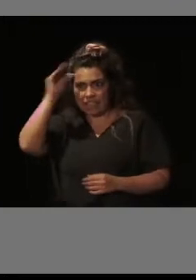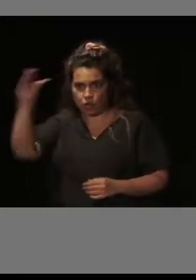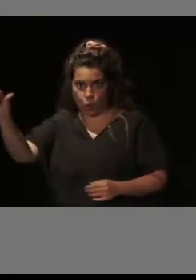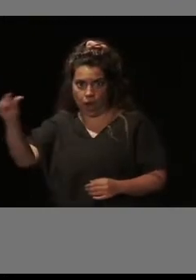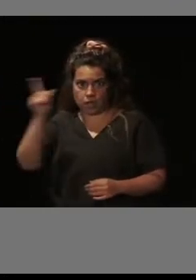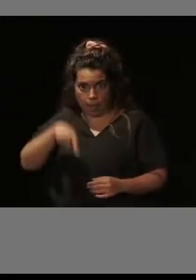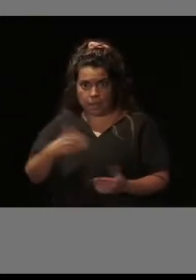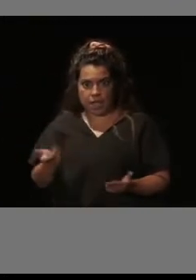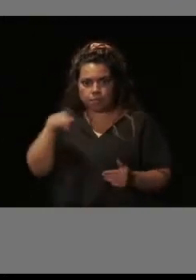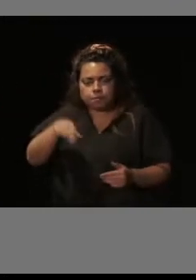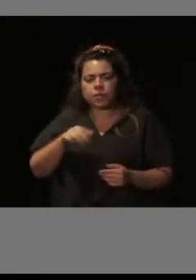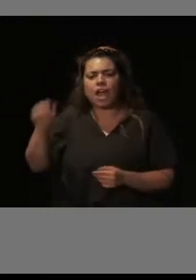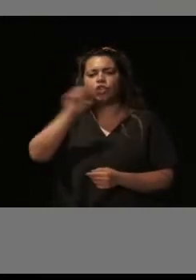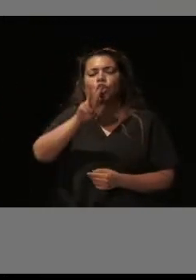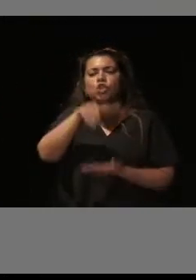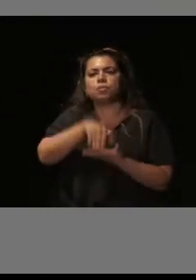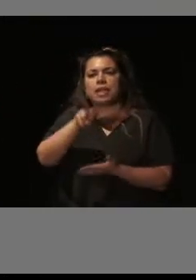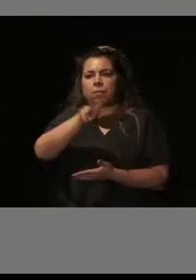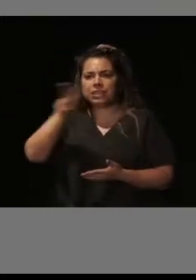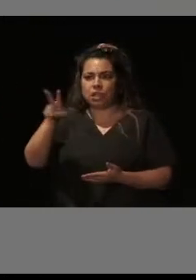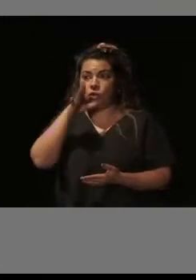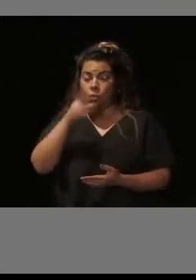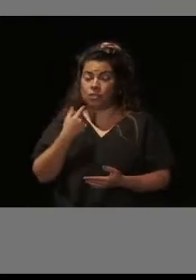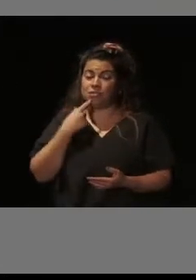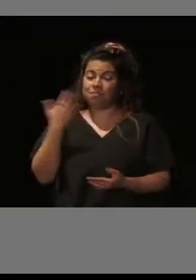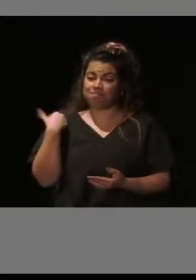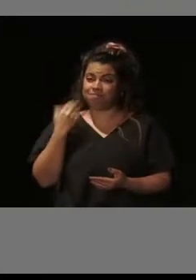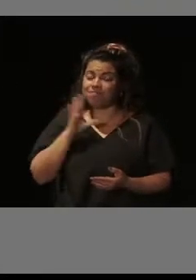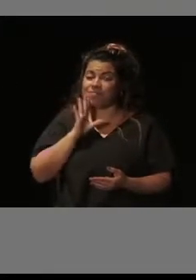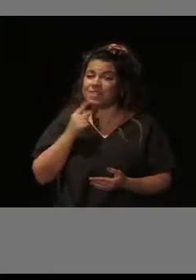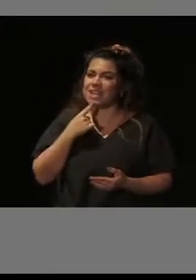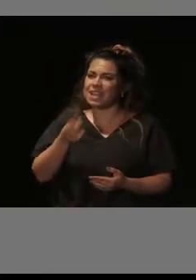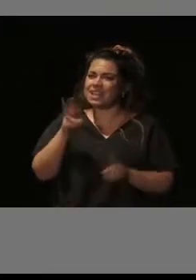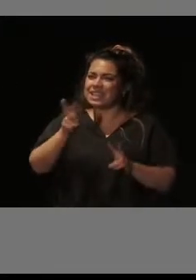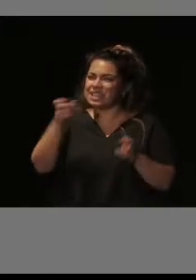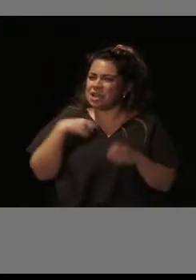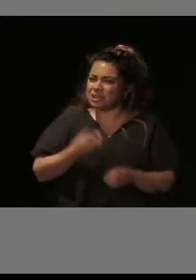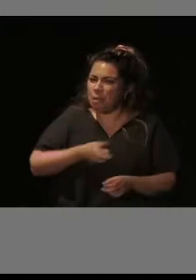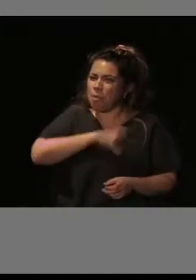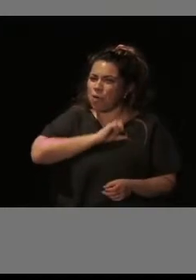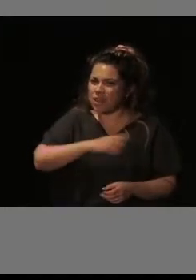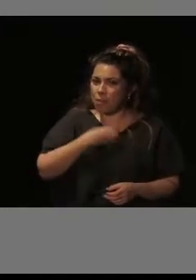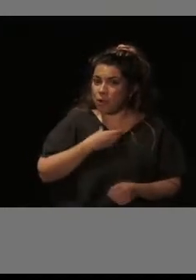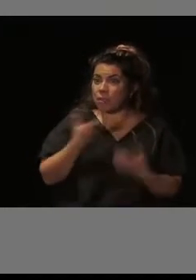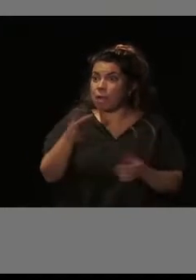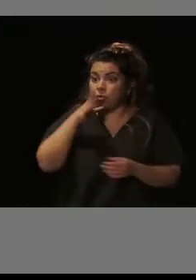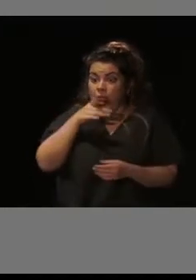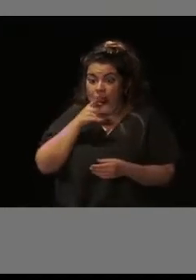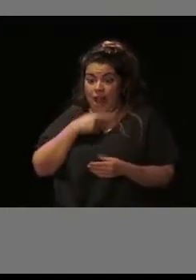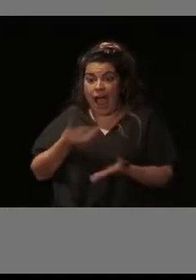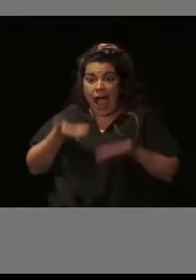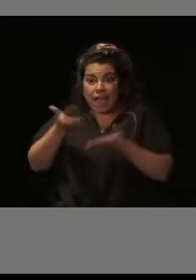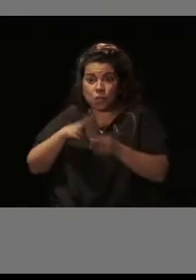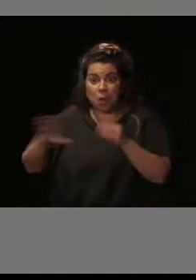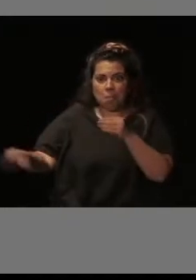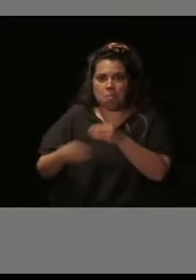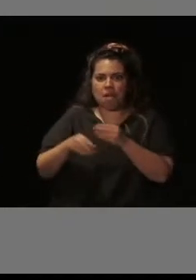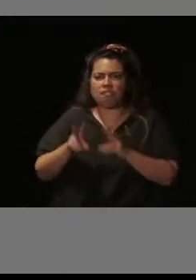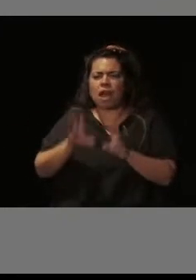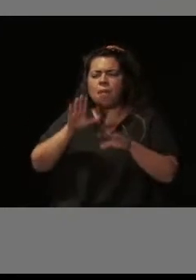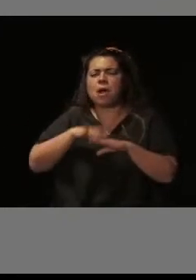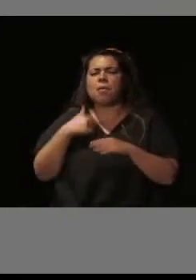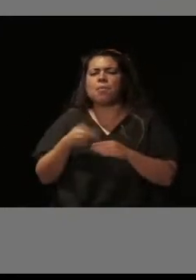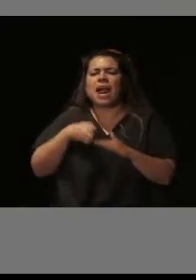en este año 2022, además, por eso decía lo de la cuestión de la policía, hemos incorporado ayudas para mejorar la